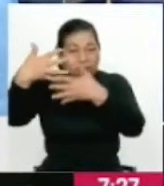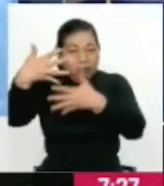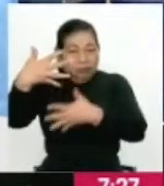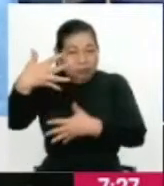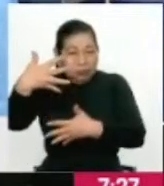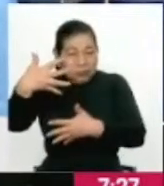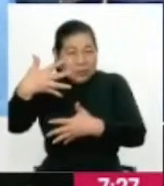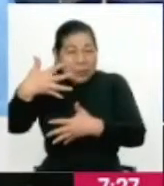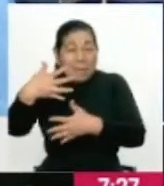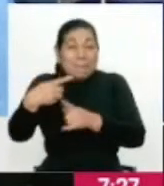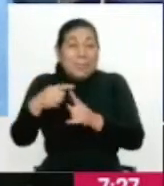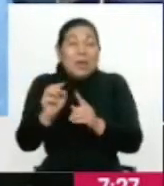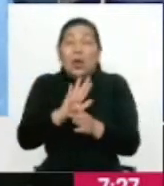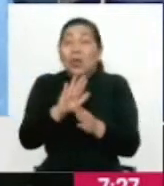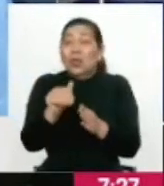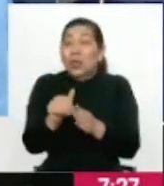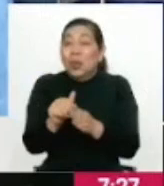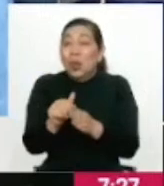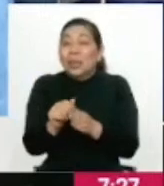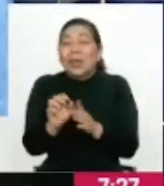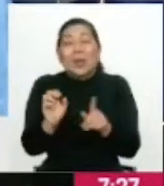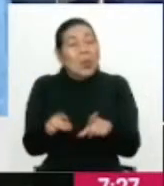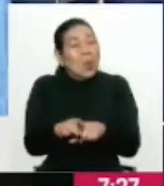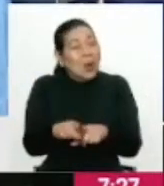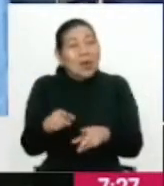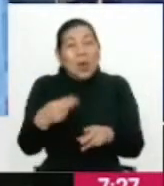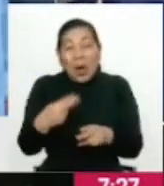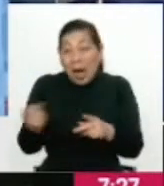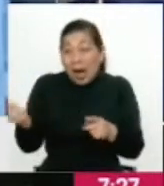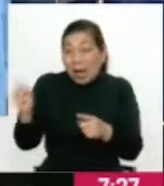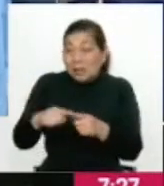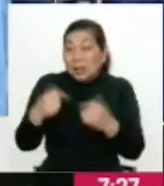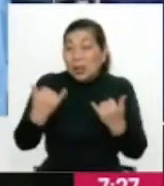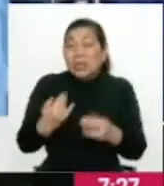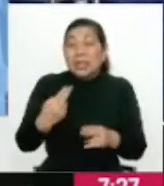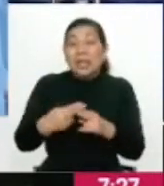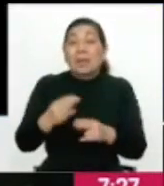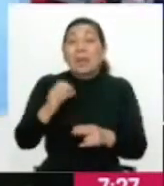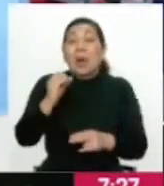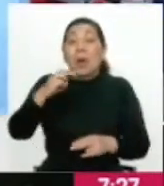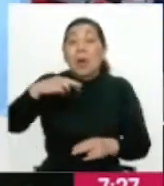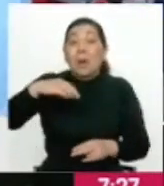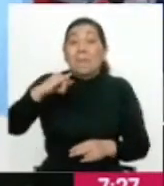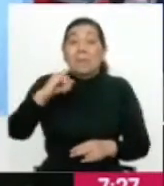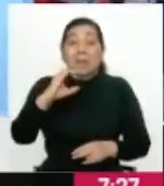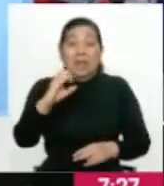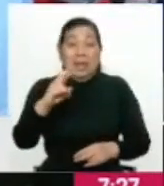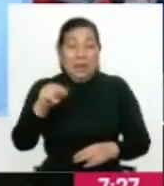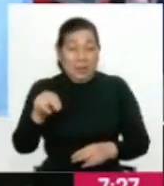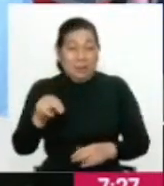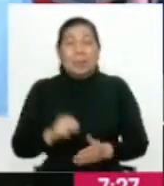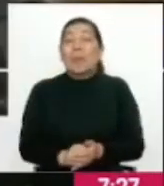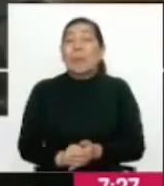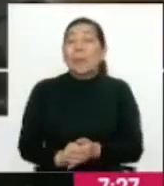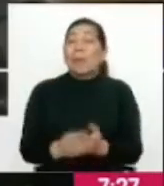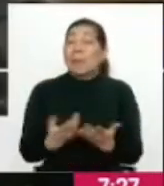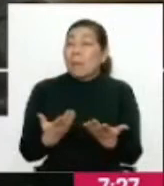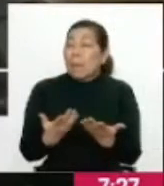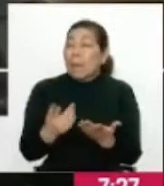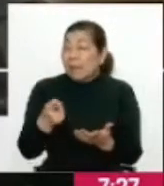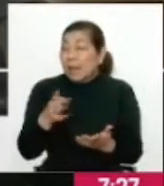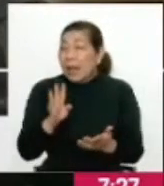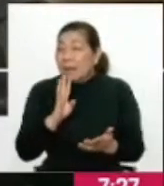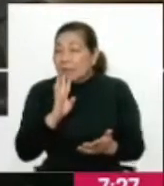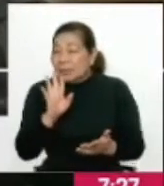sublinajes, pero todas siguen siendo Omicron hasta hoy día. usted, y bien lo recordaba, ha sido muy